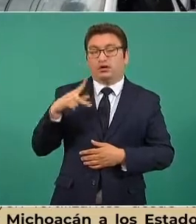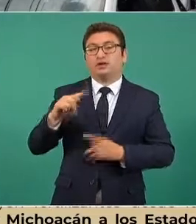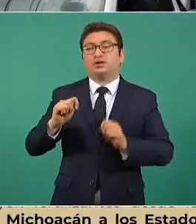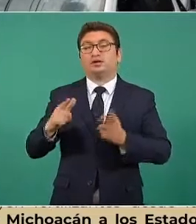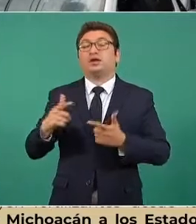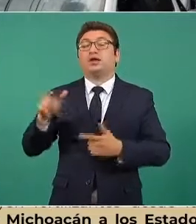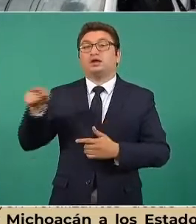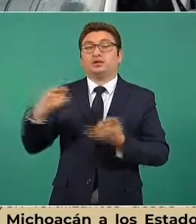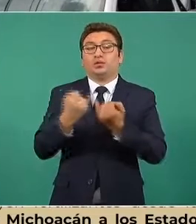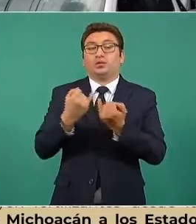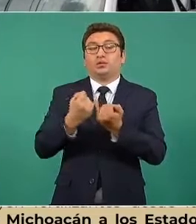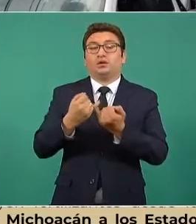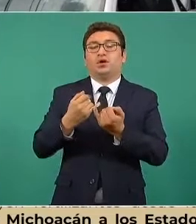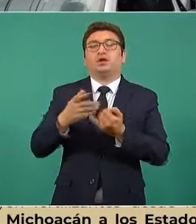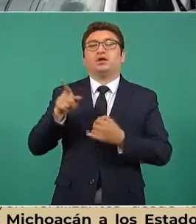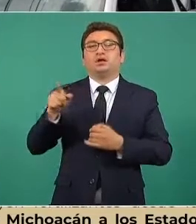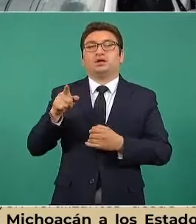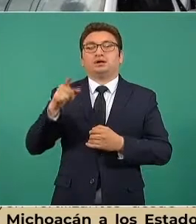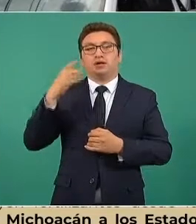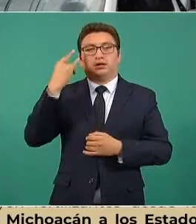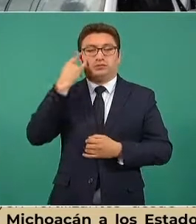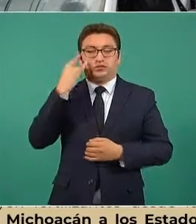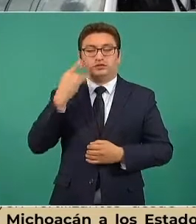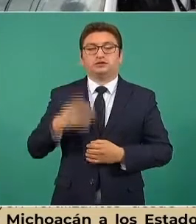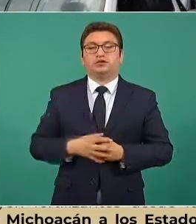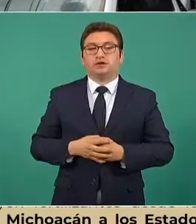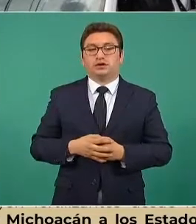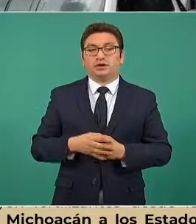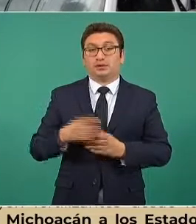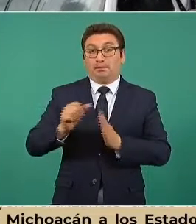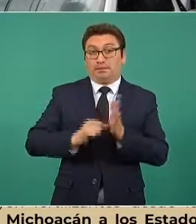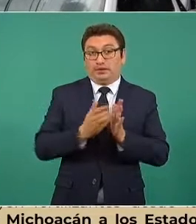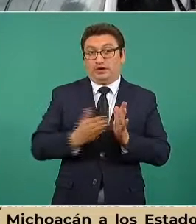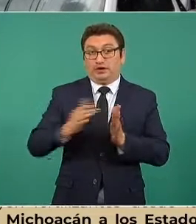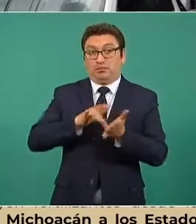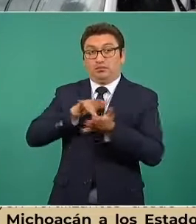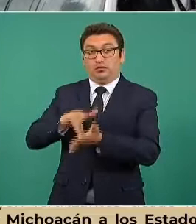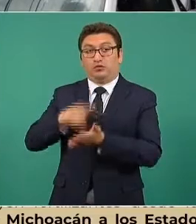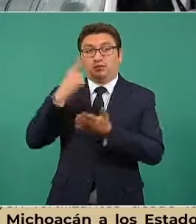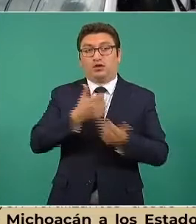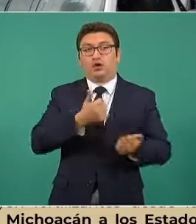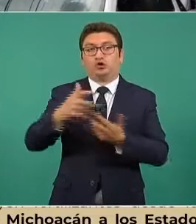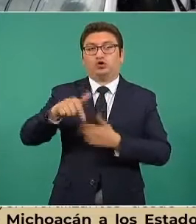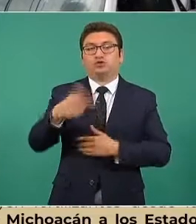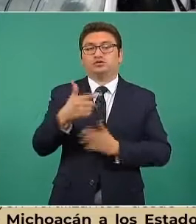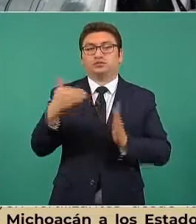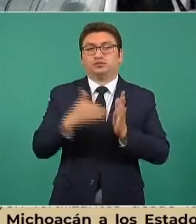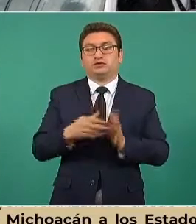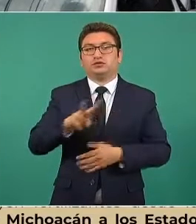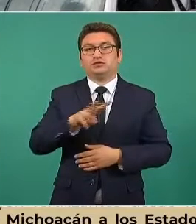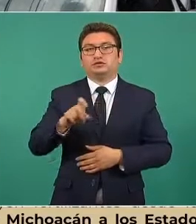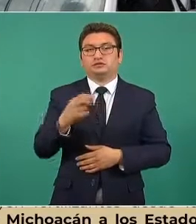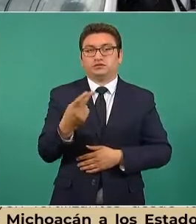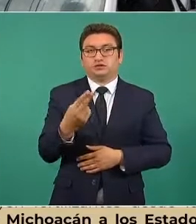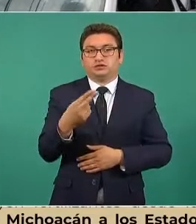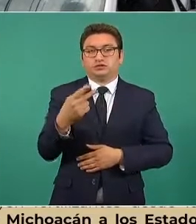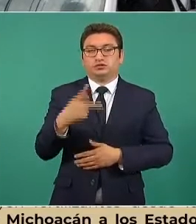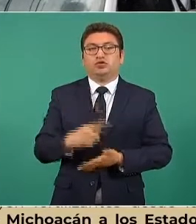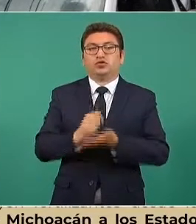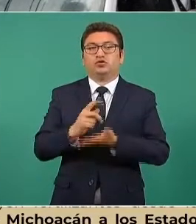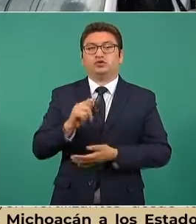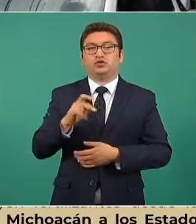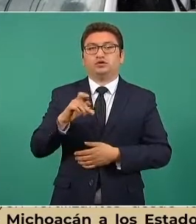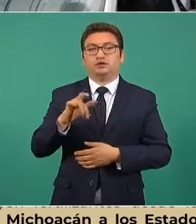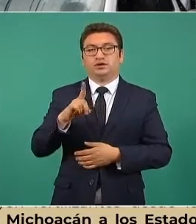Campeche. En este mes se apoyó para el traslado de 12.225 toneladas